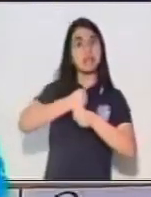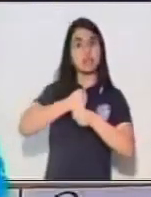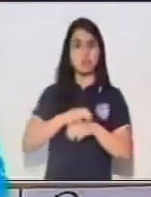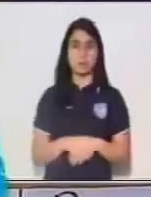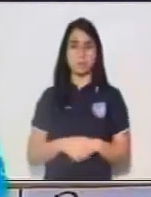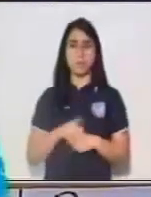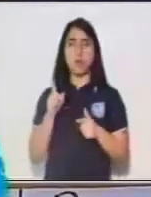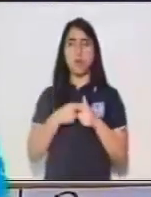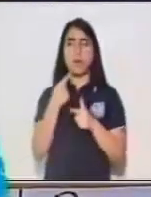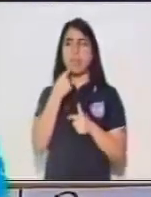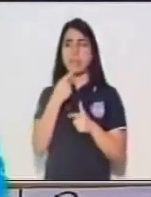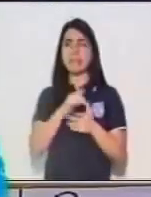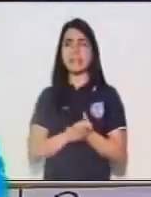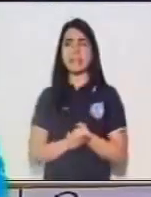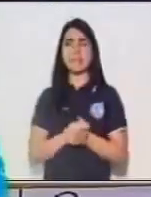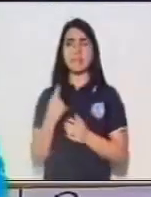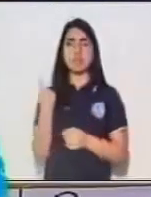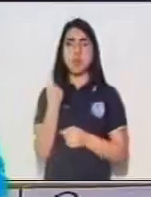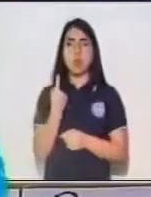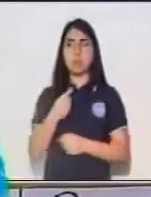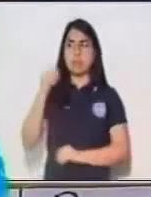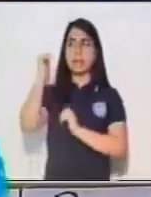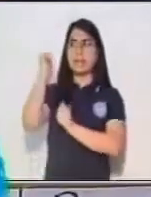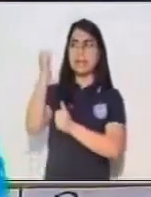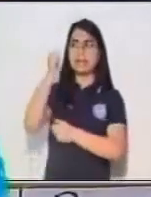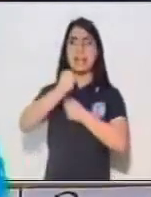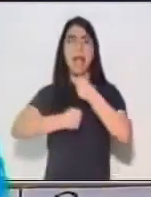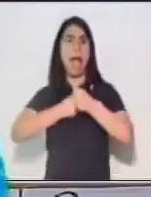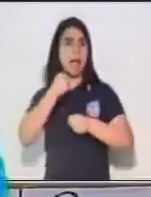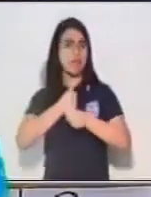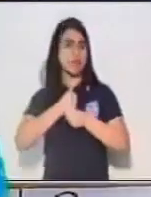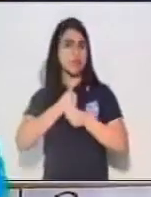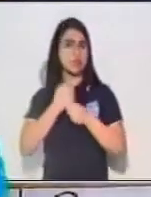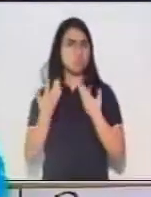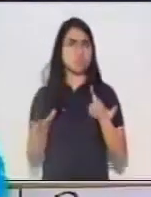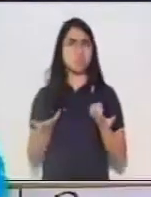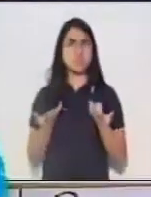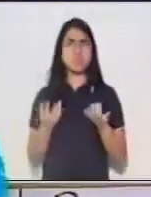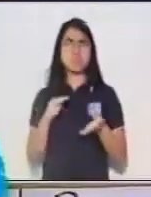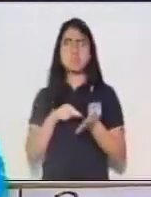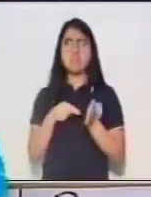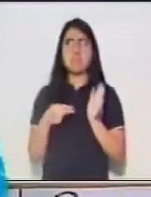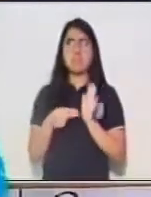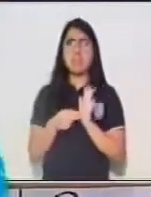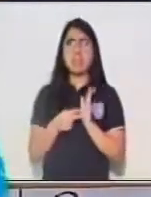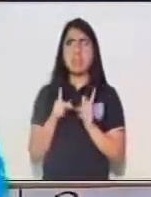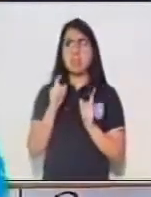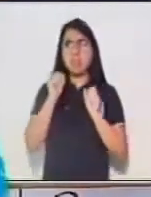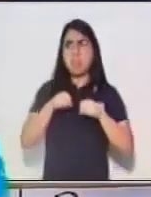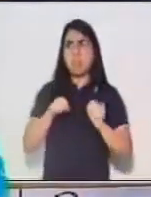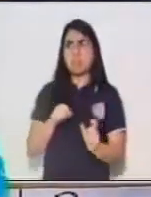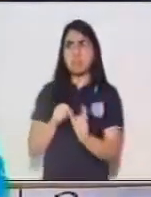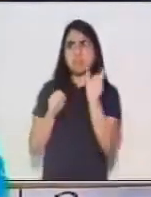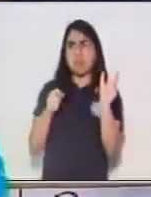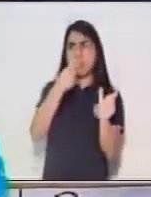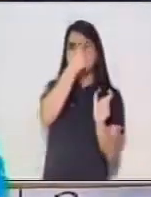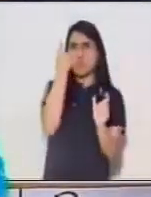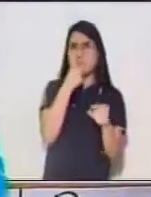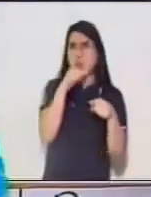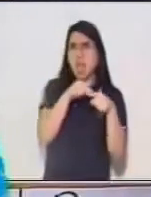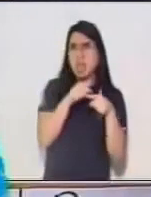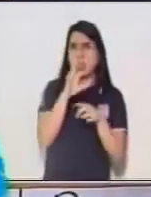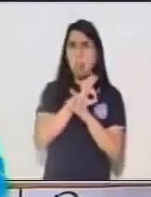unos 15 años, solo la parte 15 años corresponde a una oración unimembre. O las